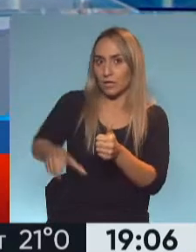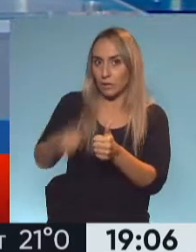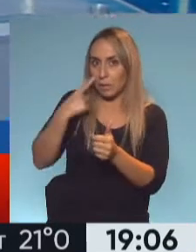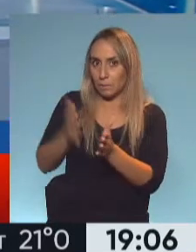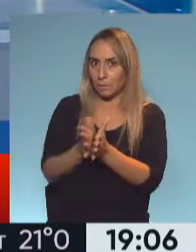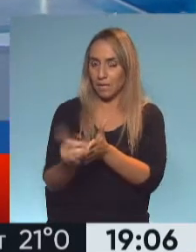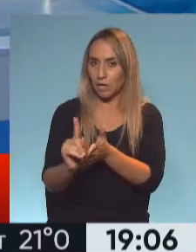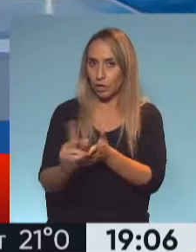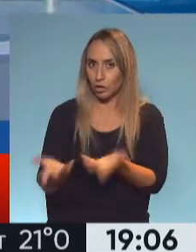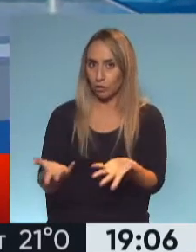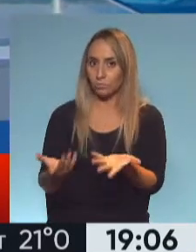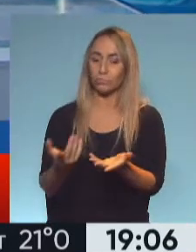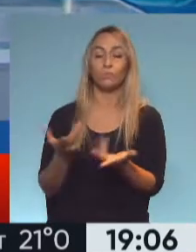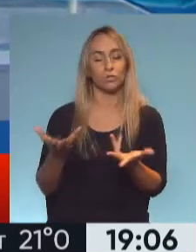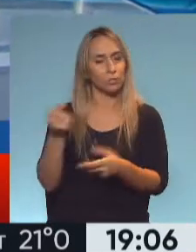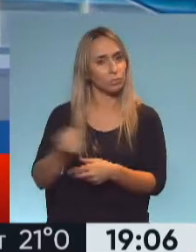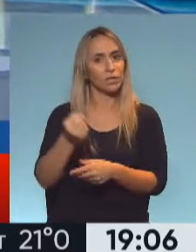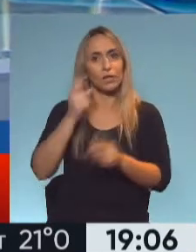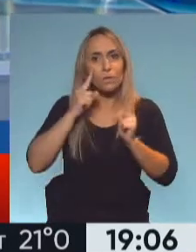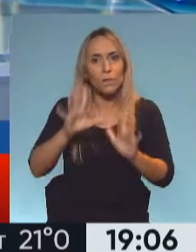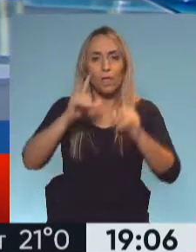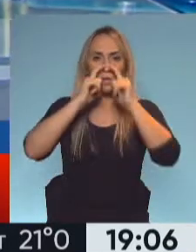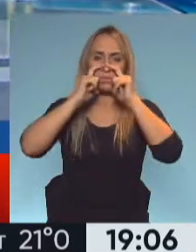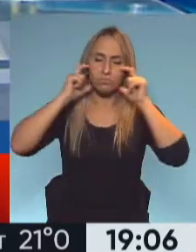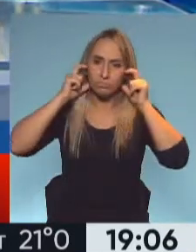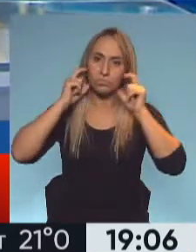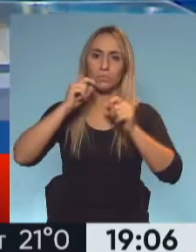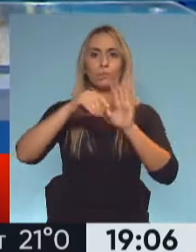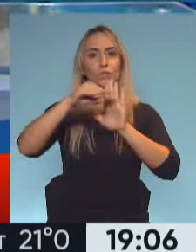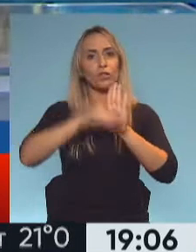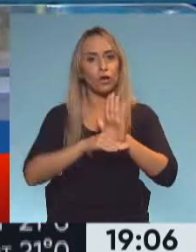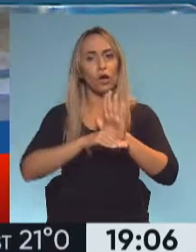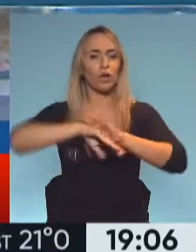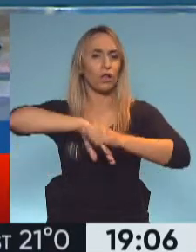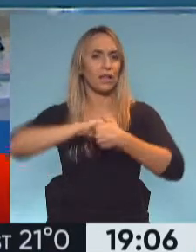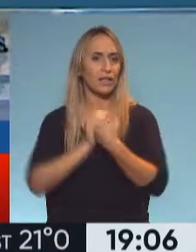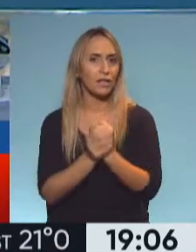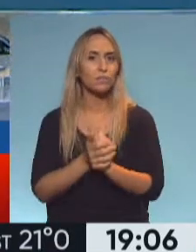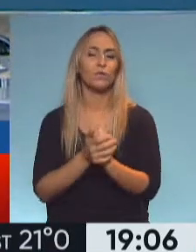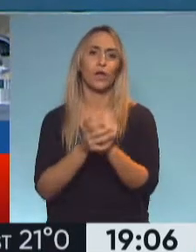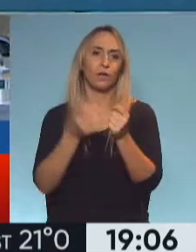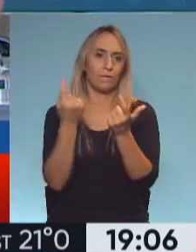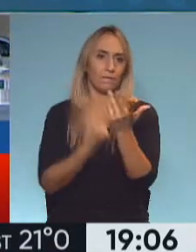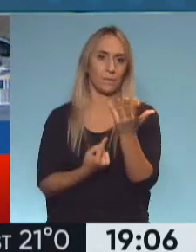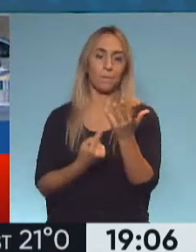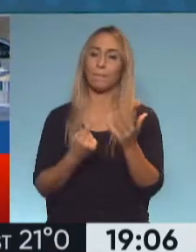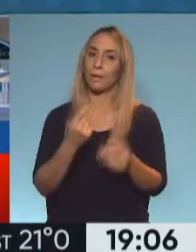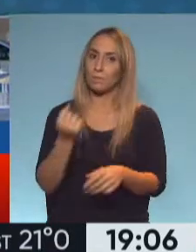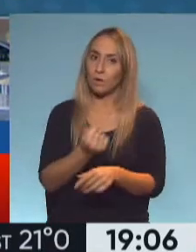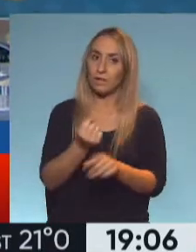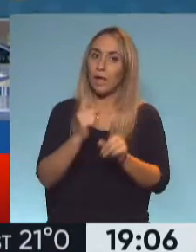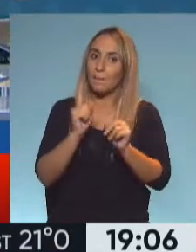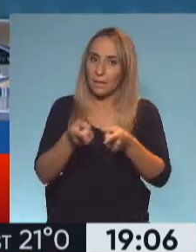importancia del protocolo de llevar el tapabocas, de las manos limpias. Diría algo más, la importancia que deben tener en cuenta las